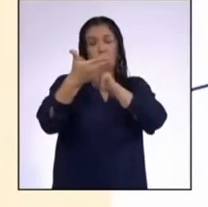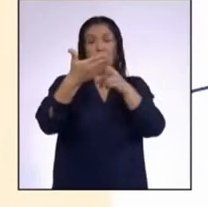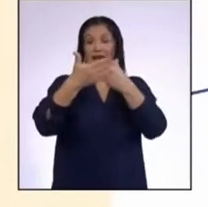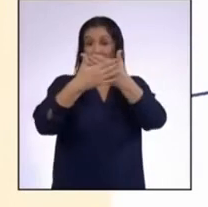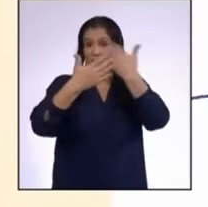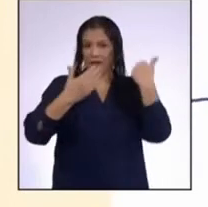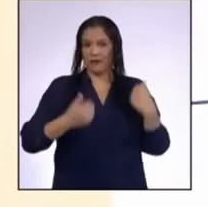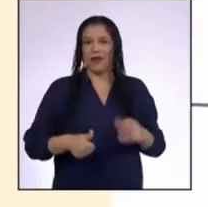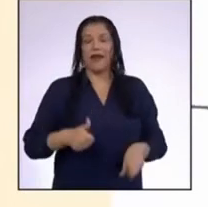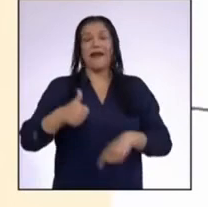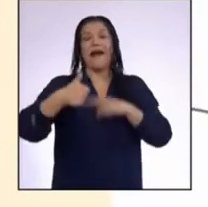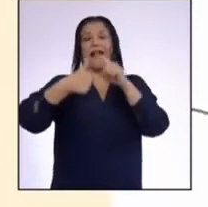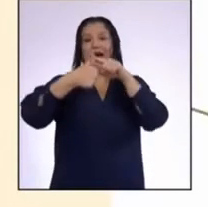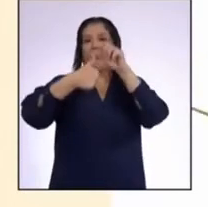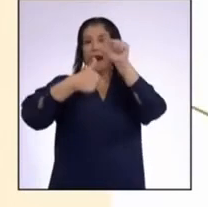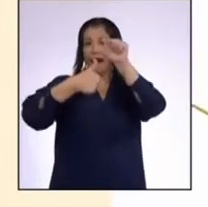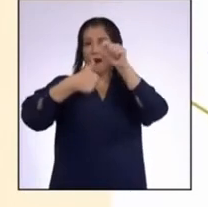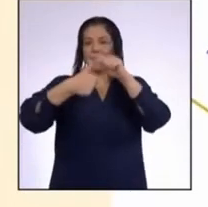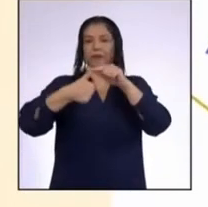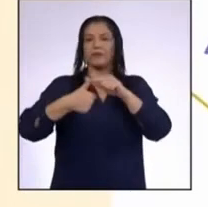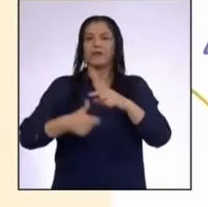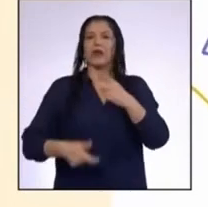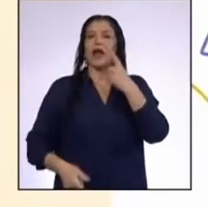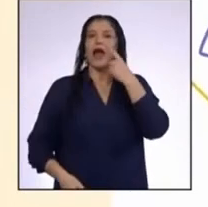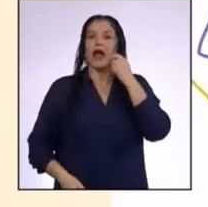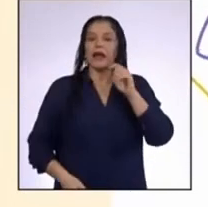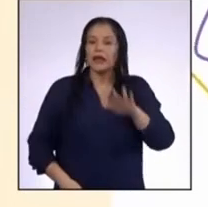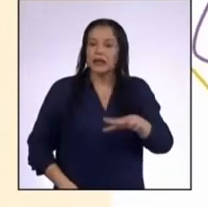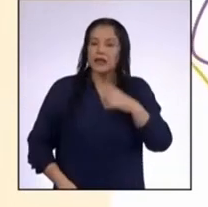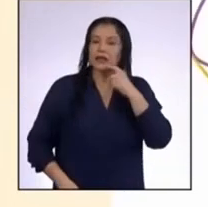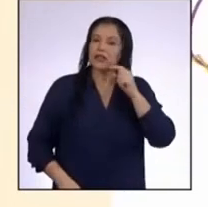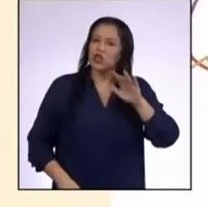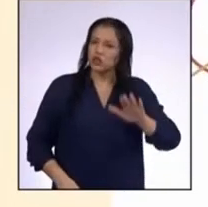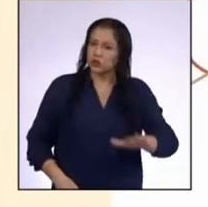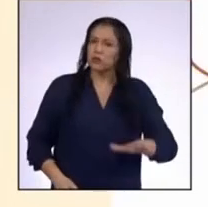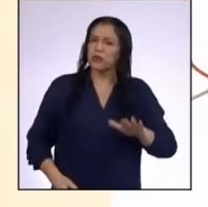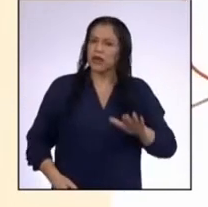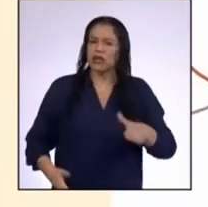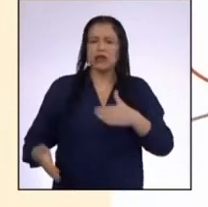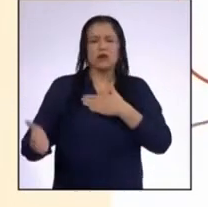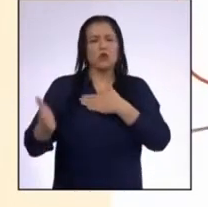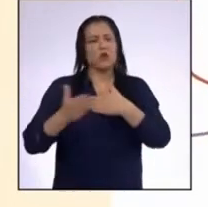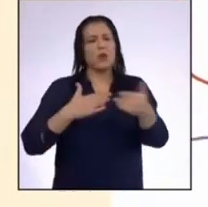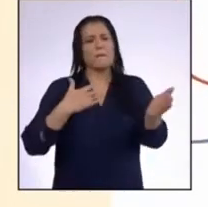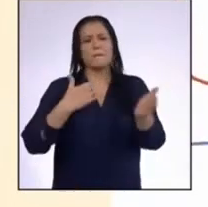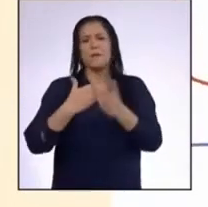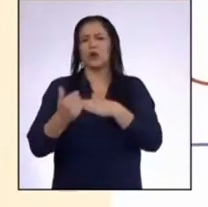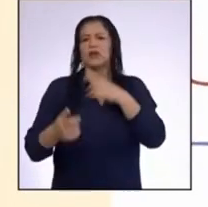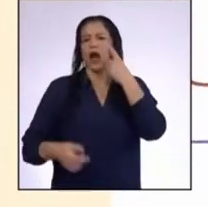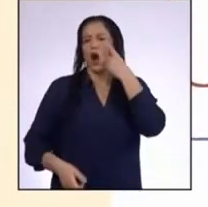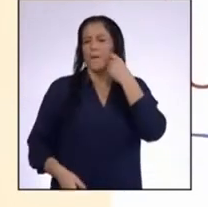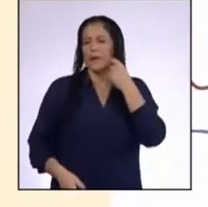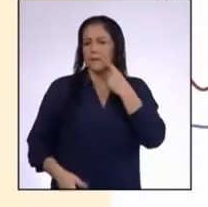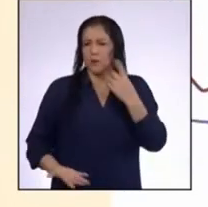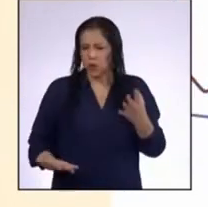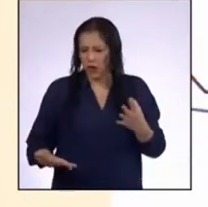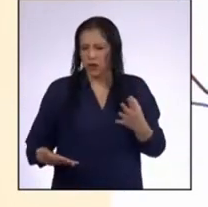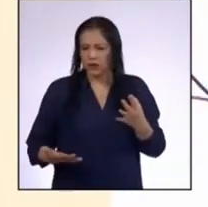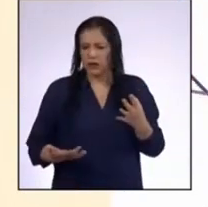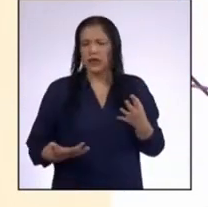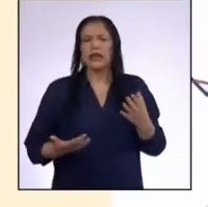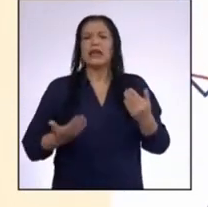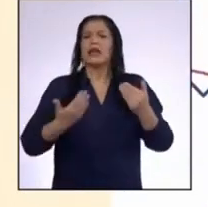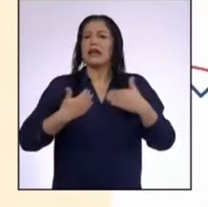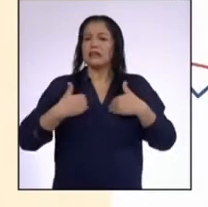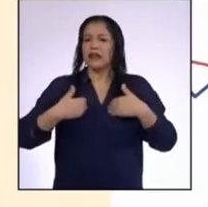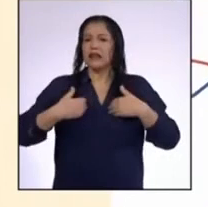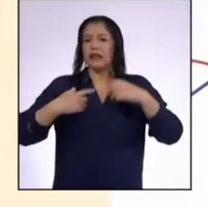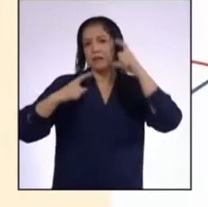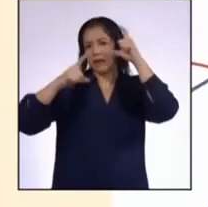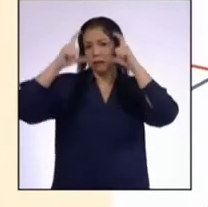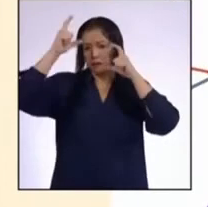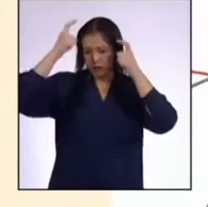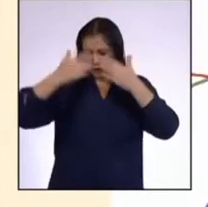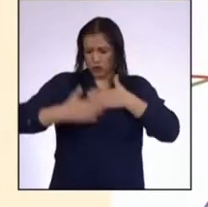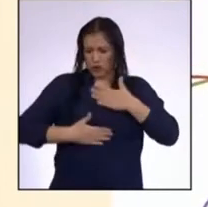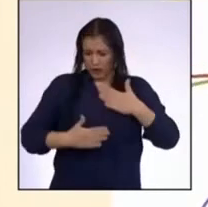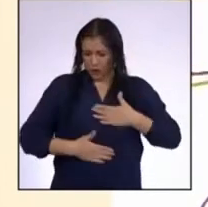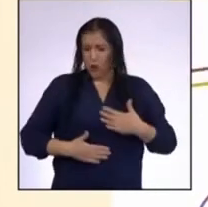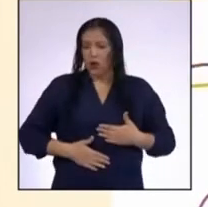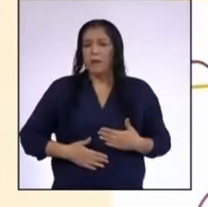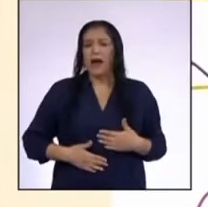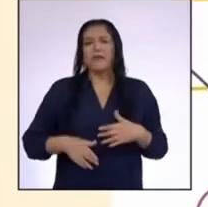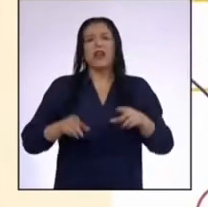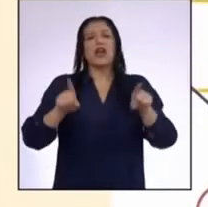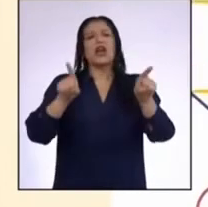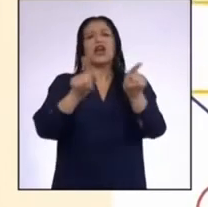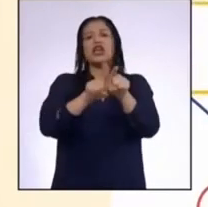A. Las niñas y niños pequeños, sin importar su género Suelen tener expresiones corporales